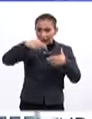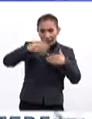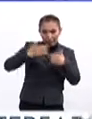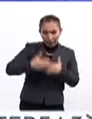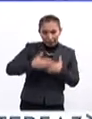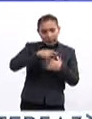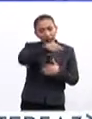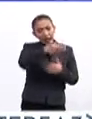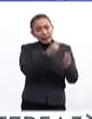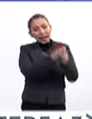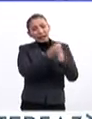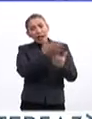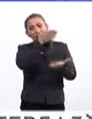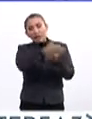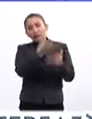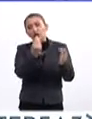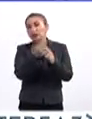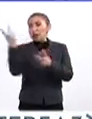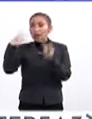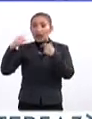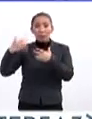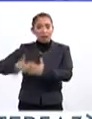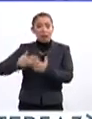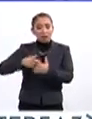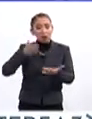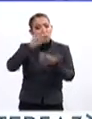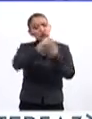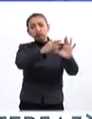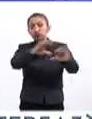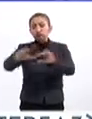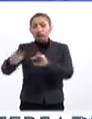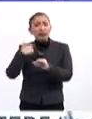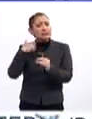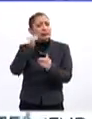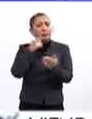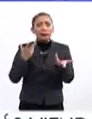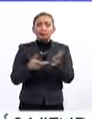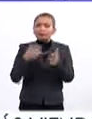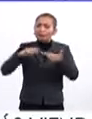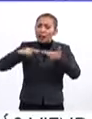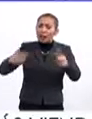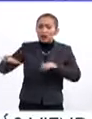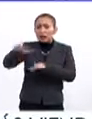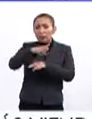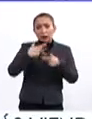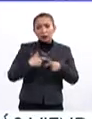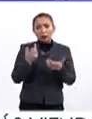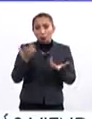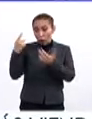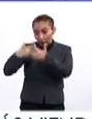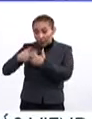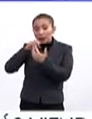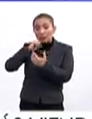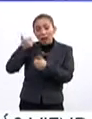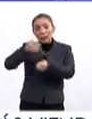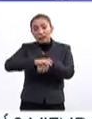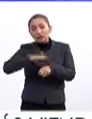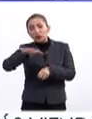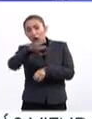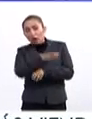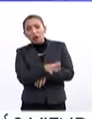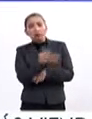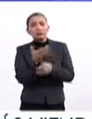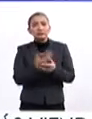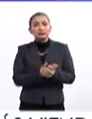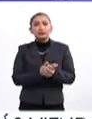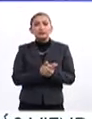tenemos personas que dan clase en la universidad, que viene de empresa y tenemos una vocación práctica y de relación con la sociedad, no solamente con la empresa, sino con la administración, para las necesidades